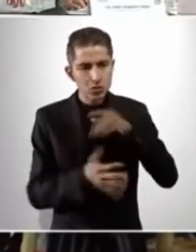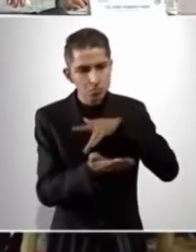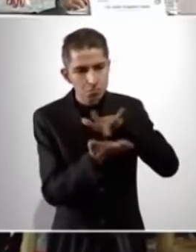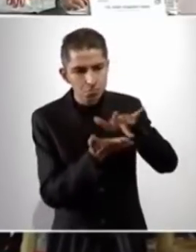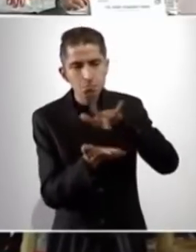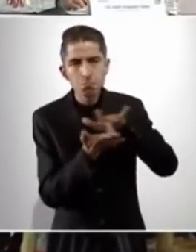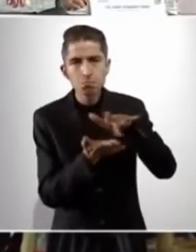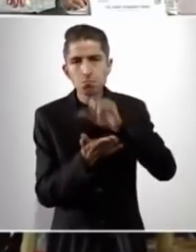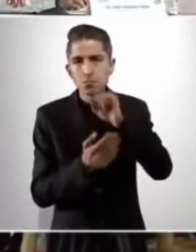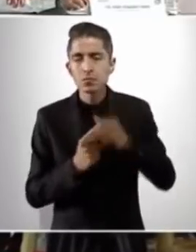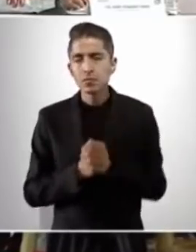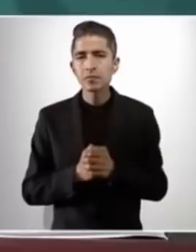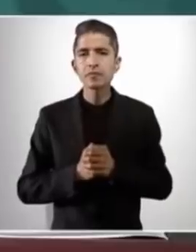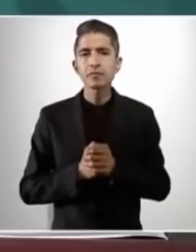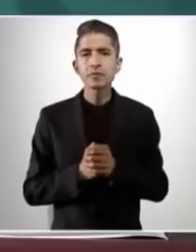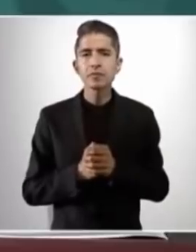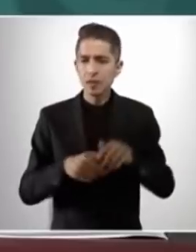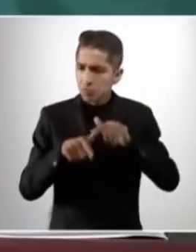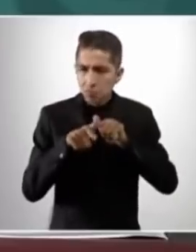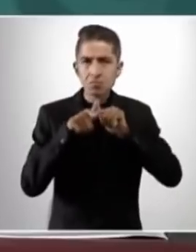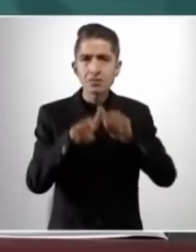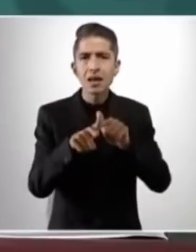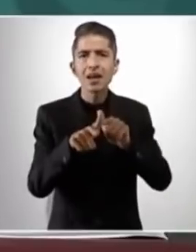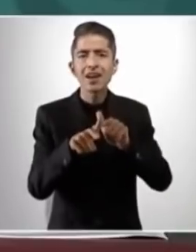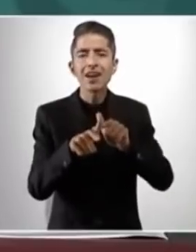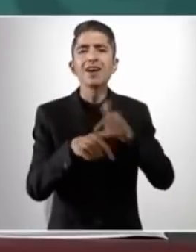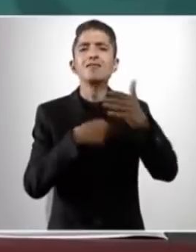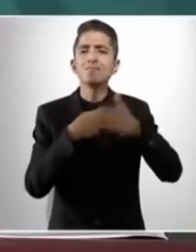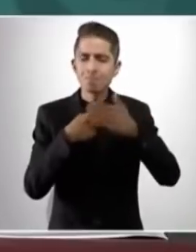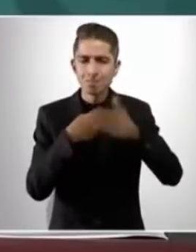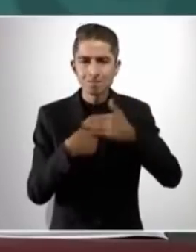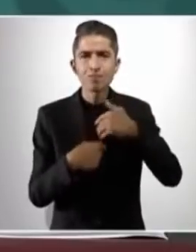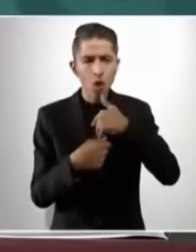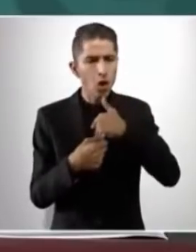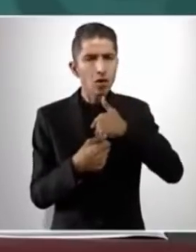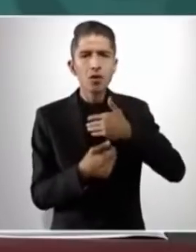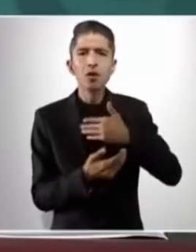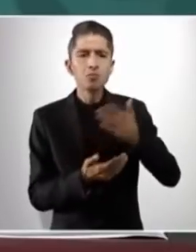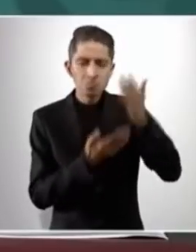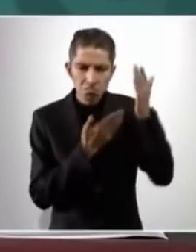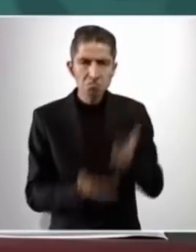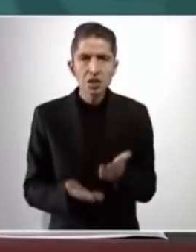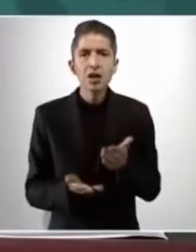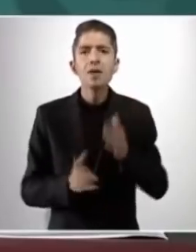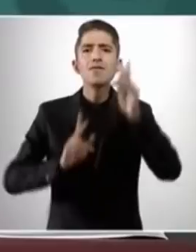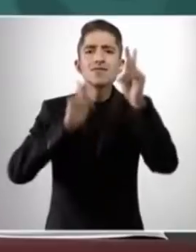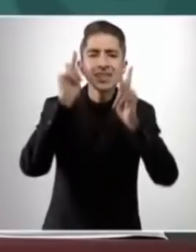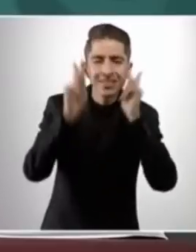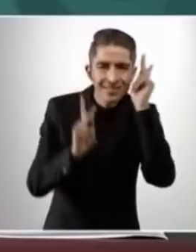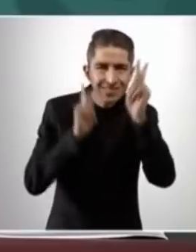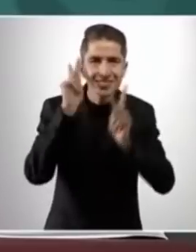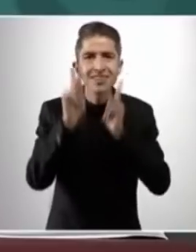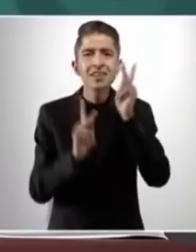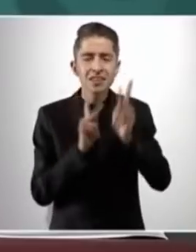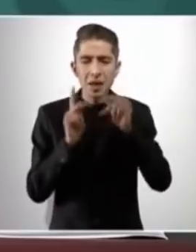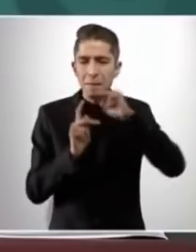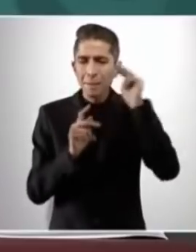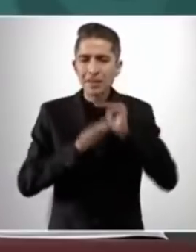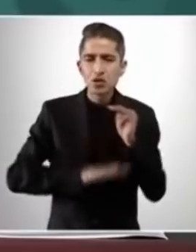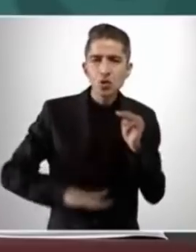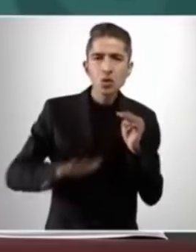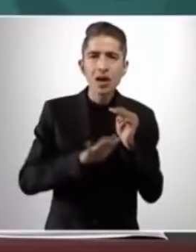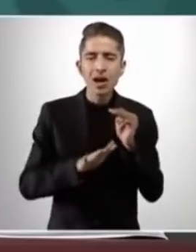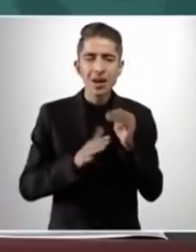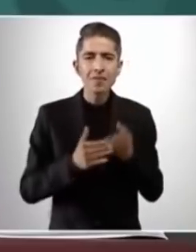y nos vamos a seguir encontrando, porque yo voy a estar recorriendo, visitando Michoacán.